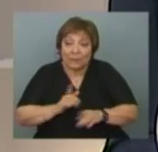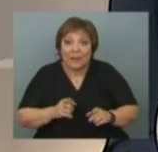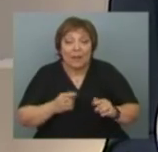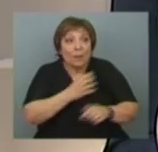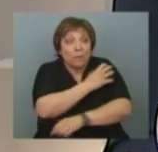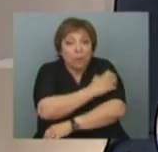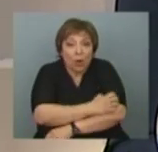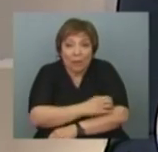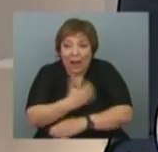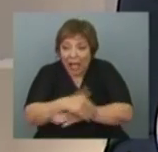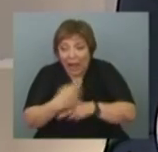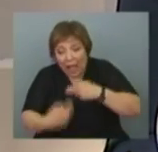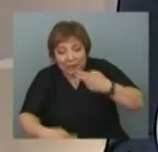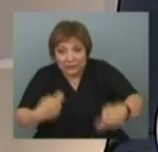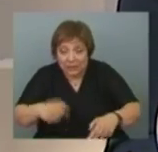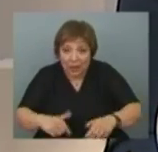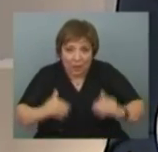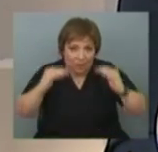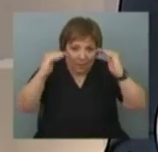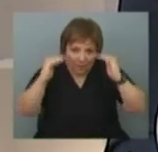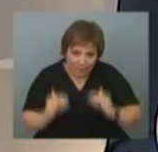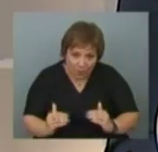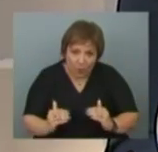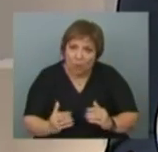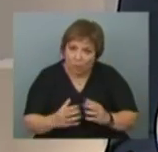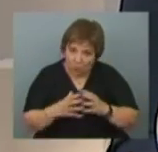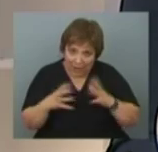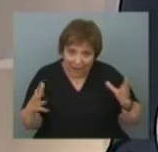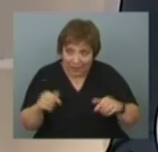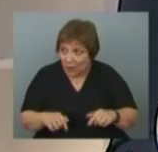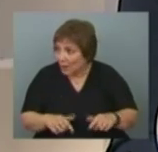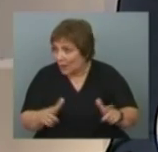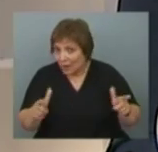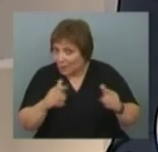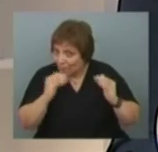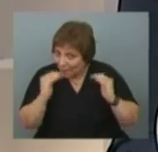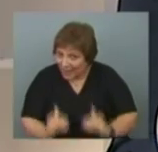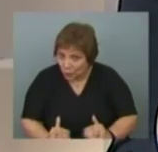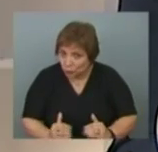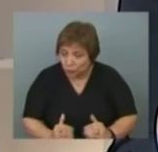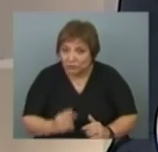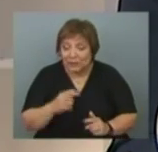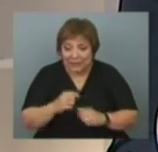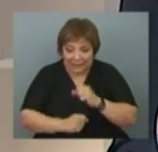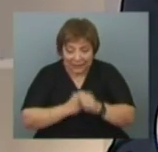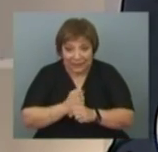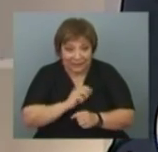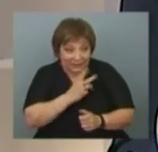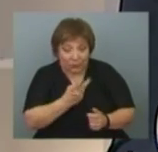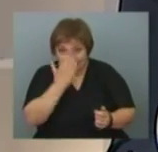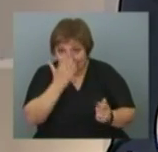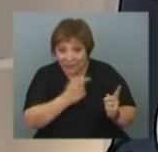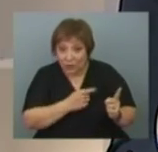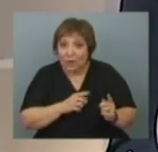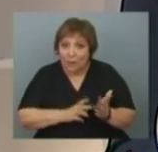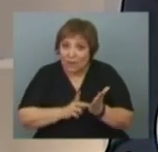la indigencia de una manera profunda. Y porque en estos cinco años de este segundo gobierno del frente